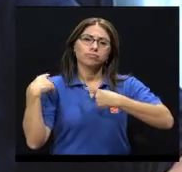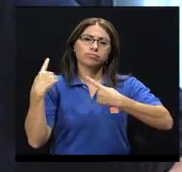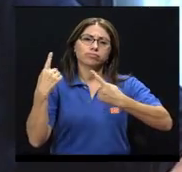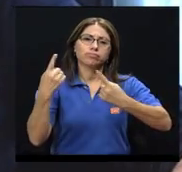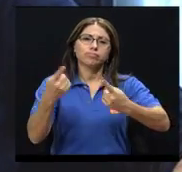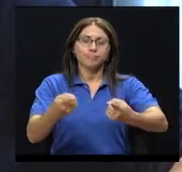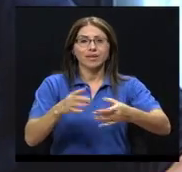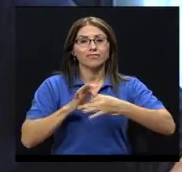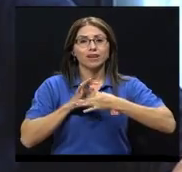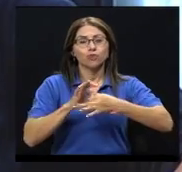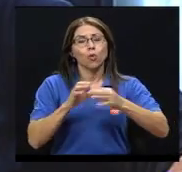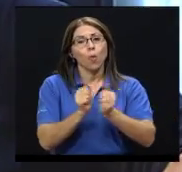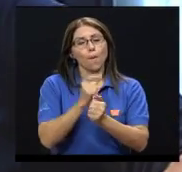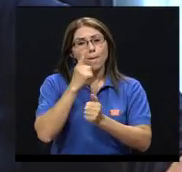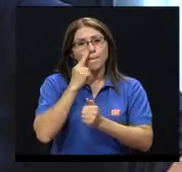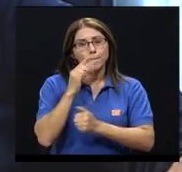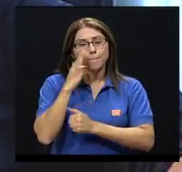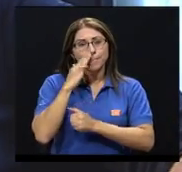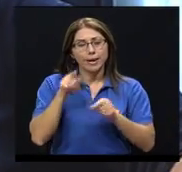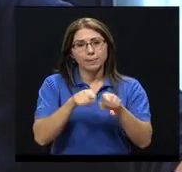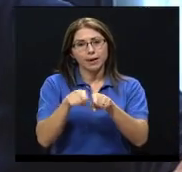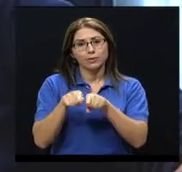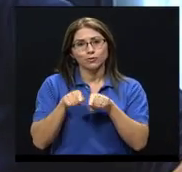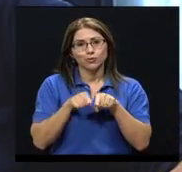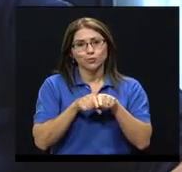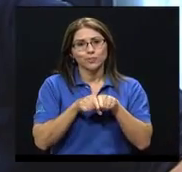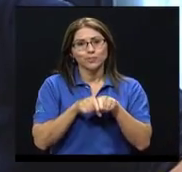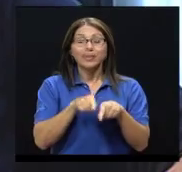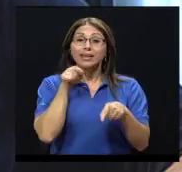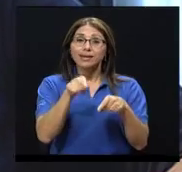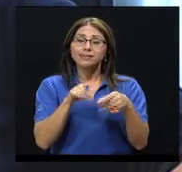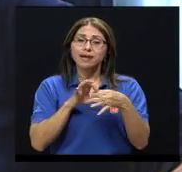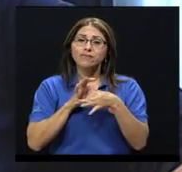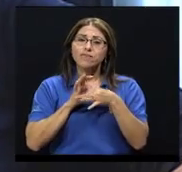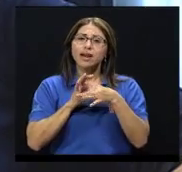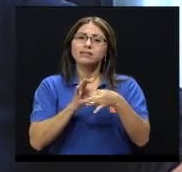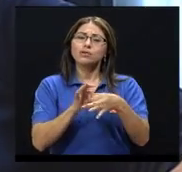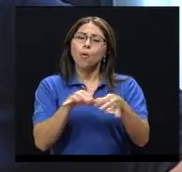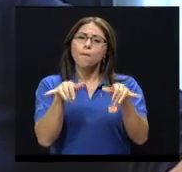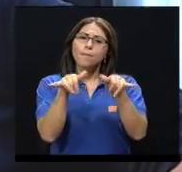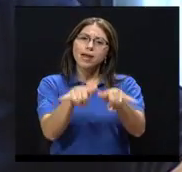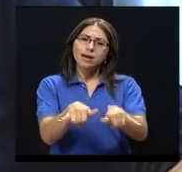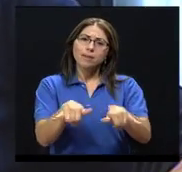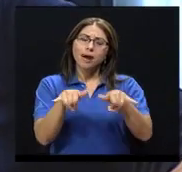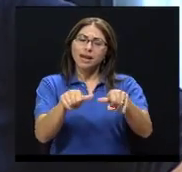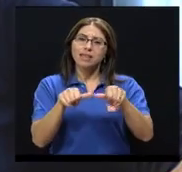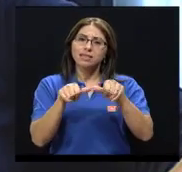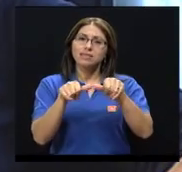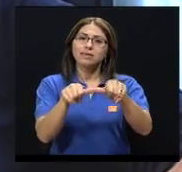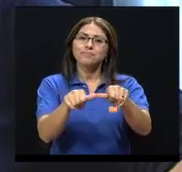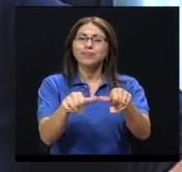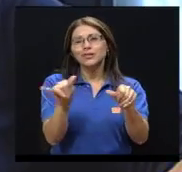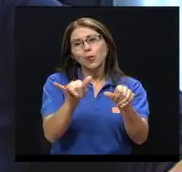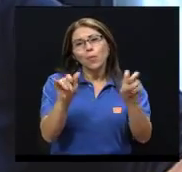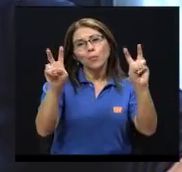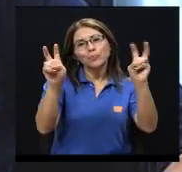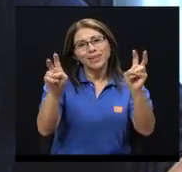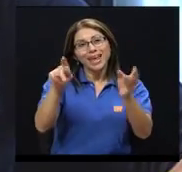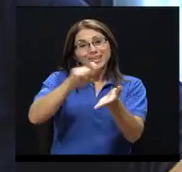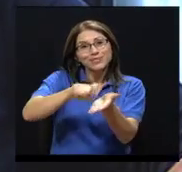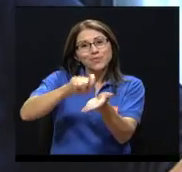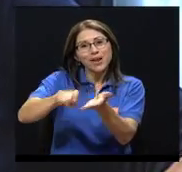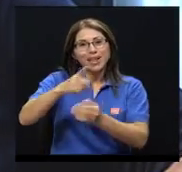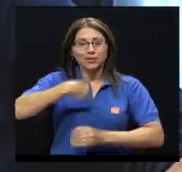la madre, con el padre, con los hermanos. Entonces, es esa relación permanente la escuela en la que aprendemos